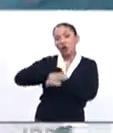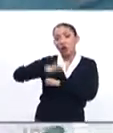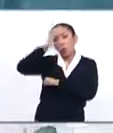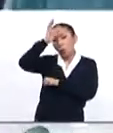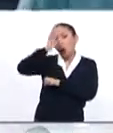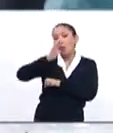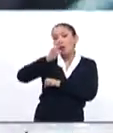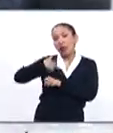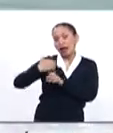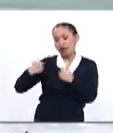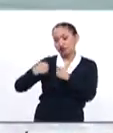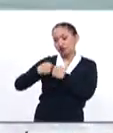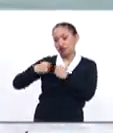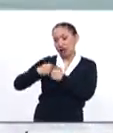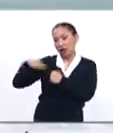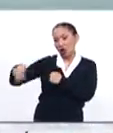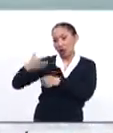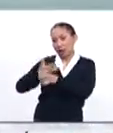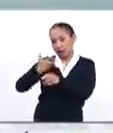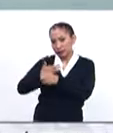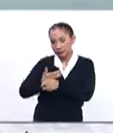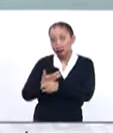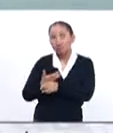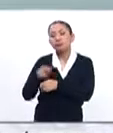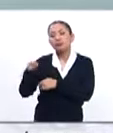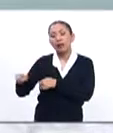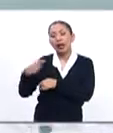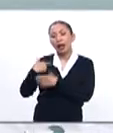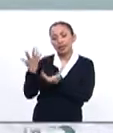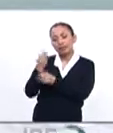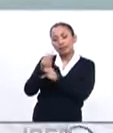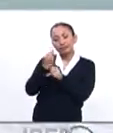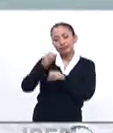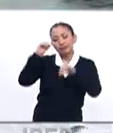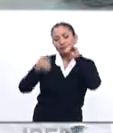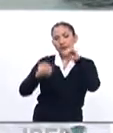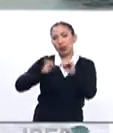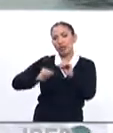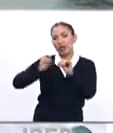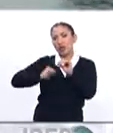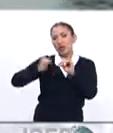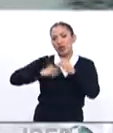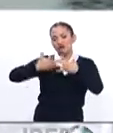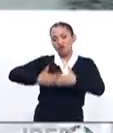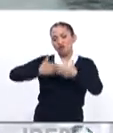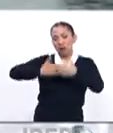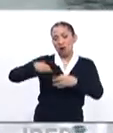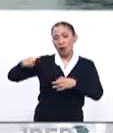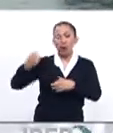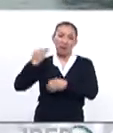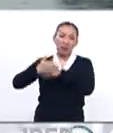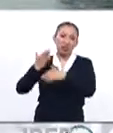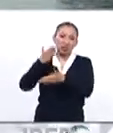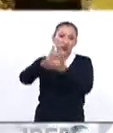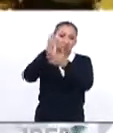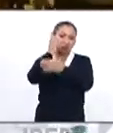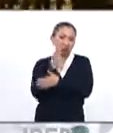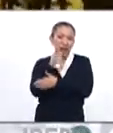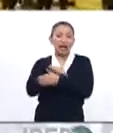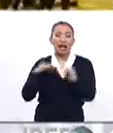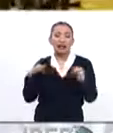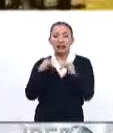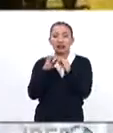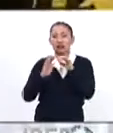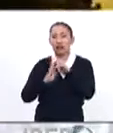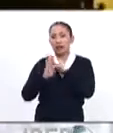Coahuila, estado fronterizo con los Estados Unidos, en donde se habilitó una antigua maquiladora como albergue temporal. El Instituto